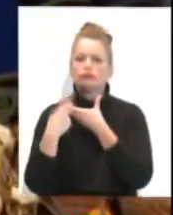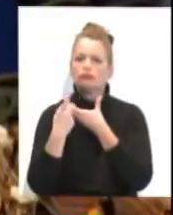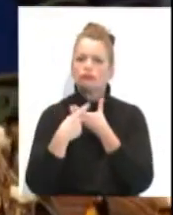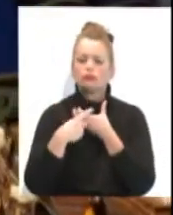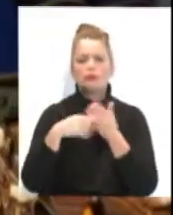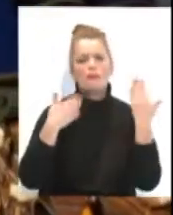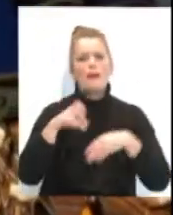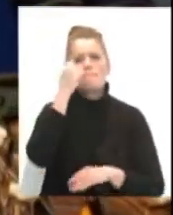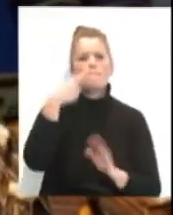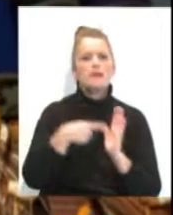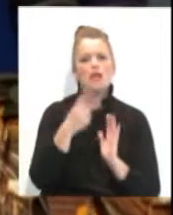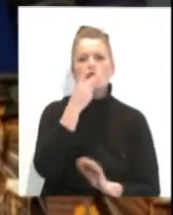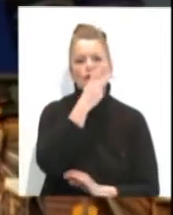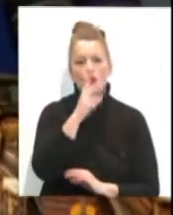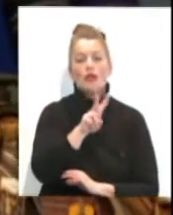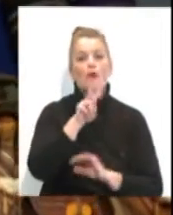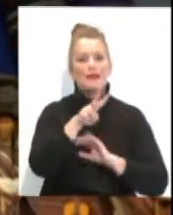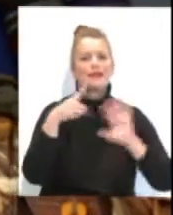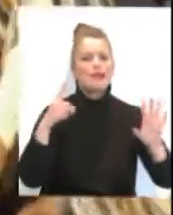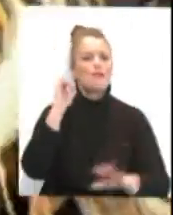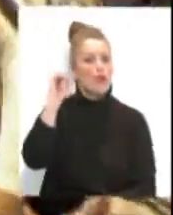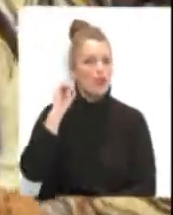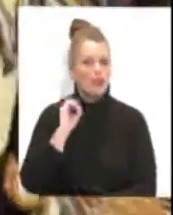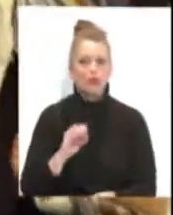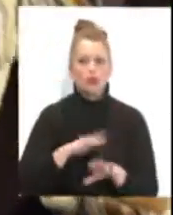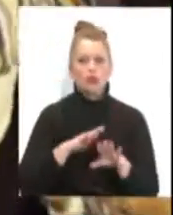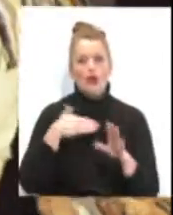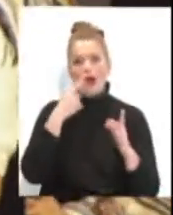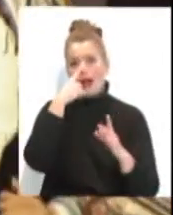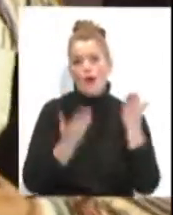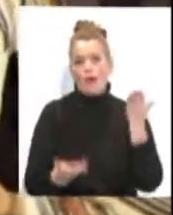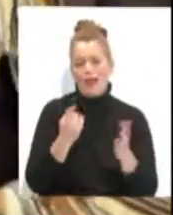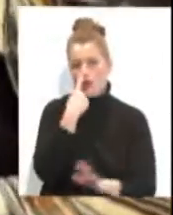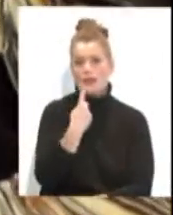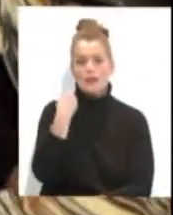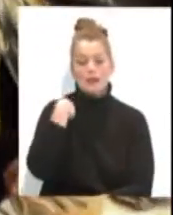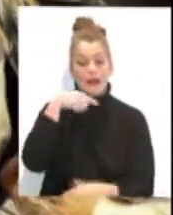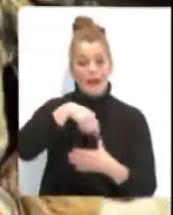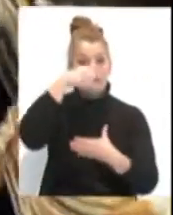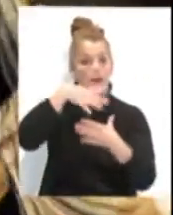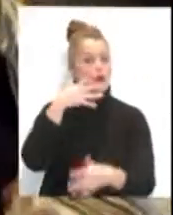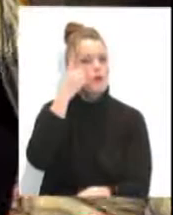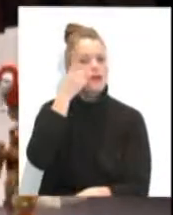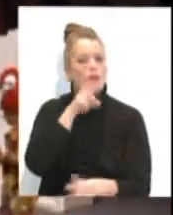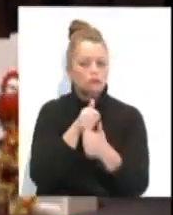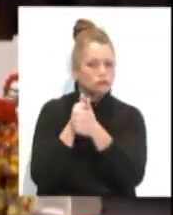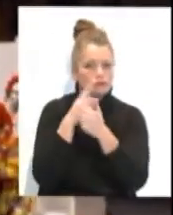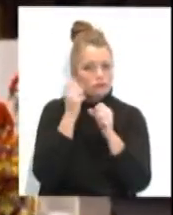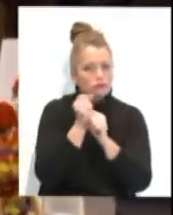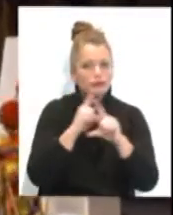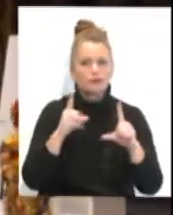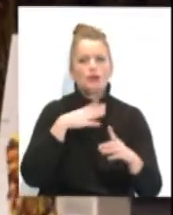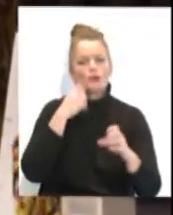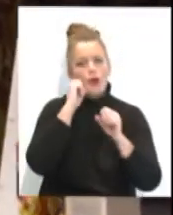1.226% respecto al año anterior. A través de esta aplicación se puede seguir también la retransmisión del